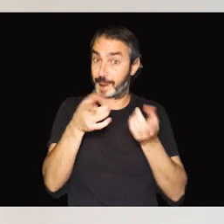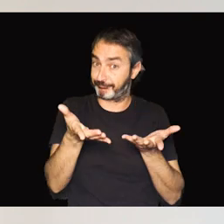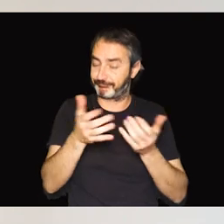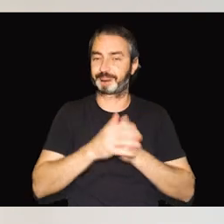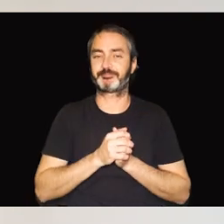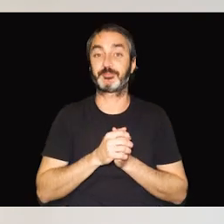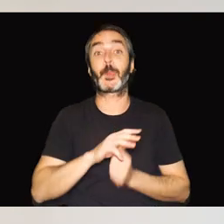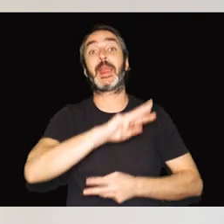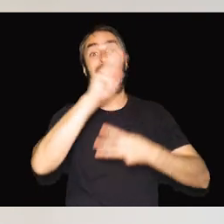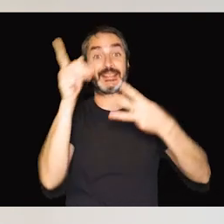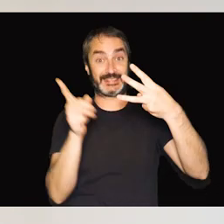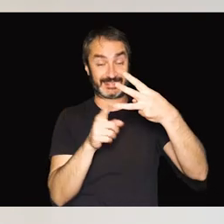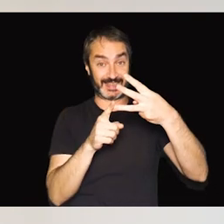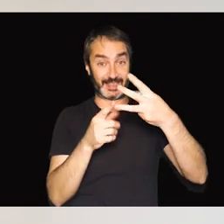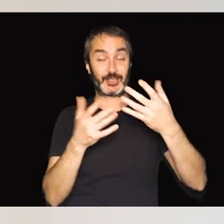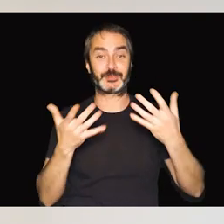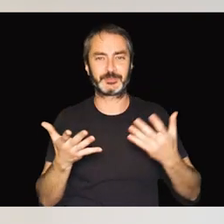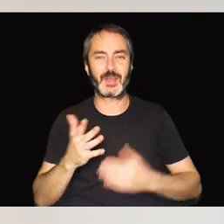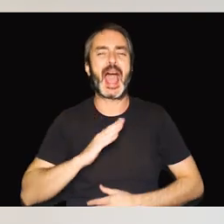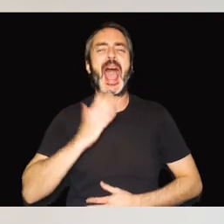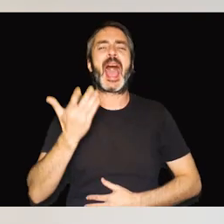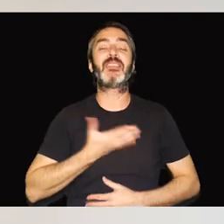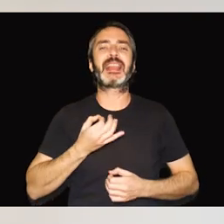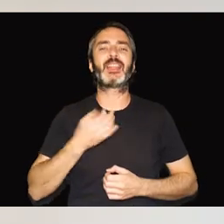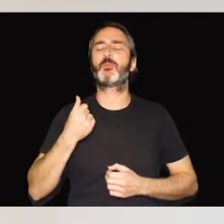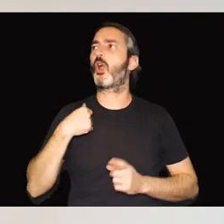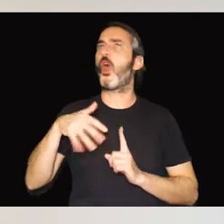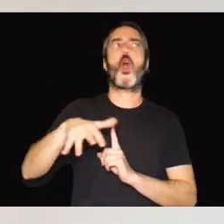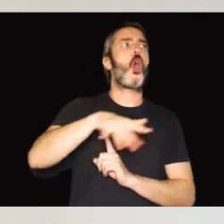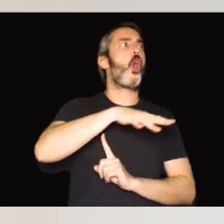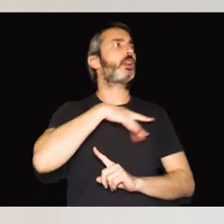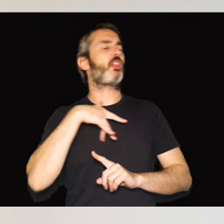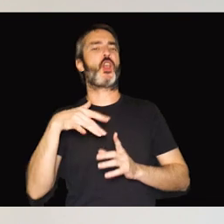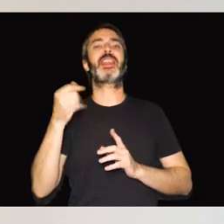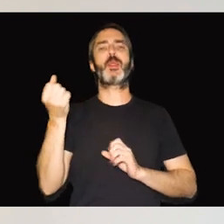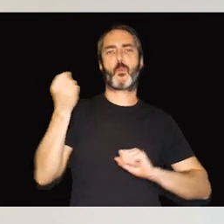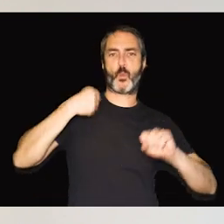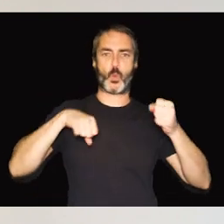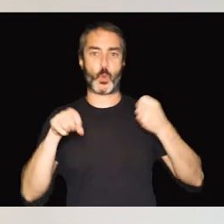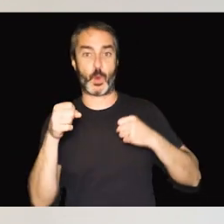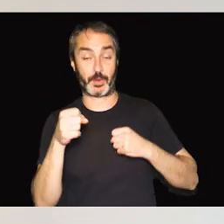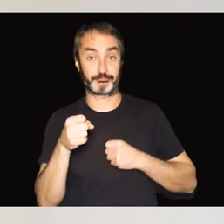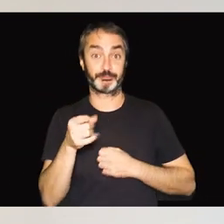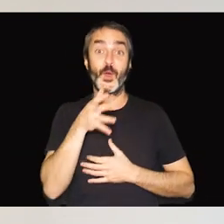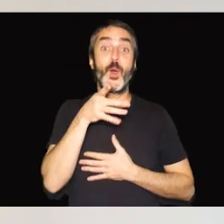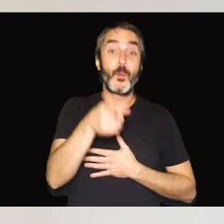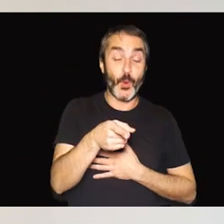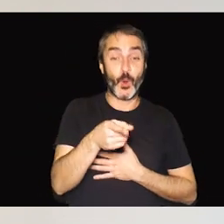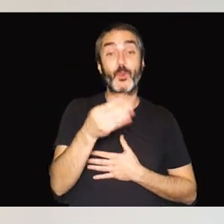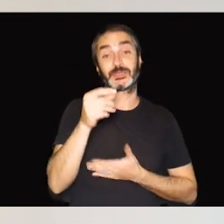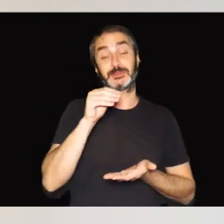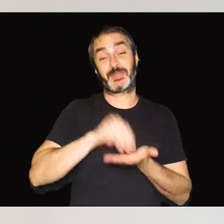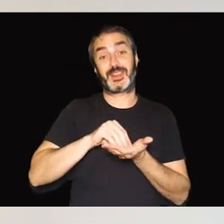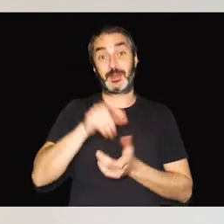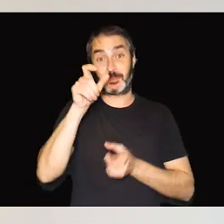En tercer lugar, volvamos, la sordoceguera también impacta en la orientación y en la movilidad. Es por ello habitual que las personas